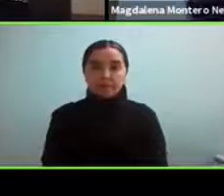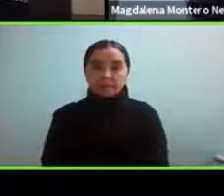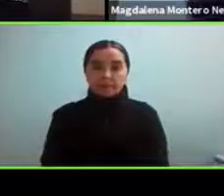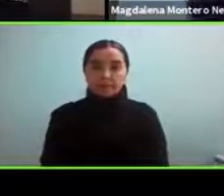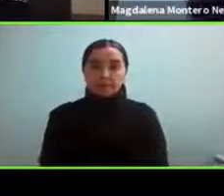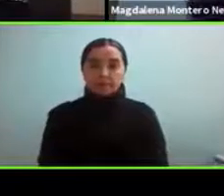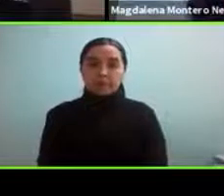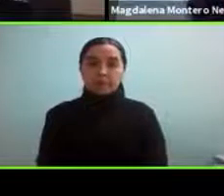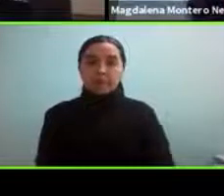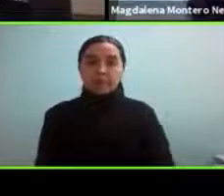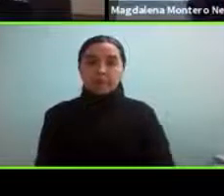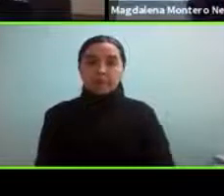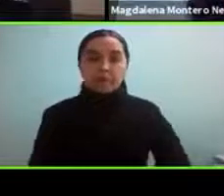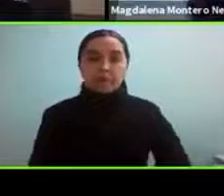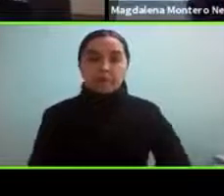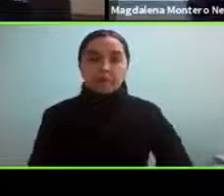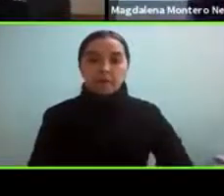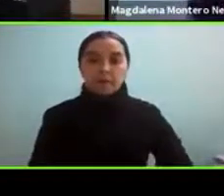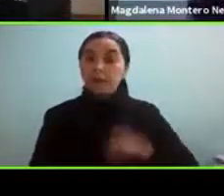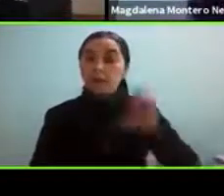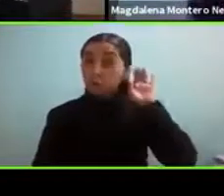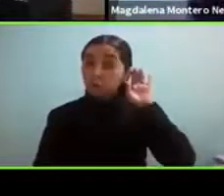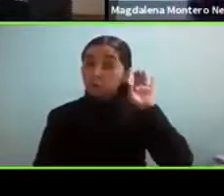Cintia te escuchamos ahora